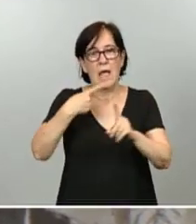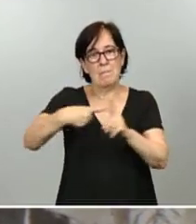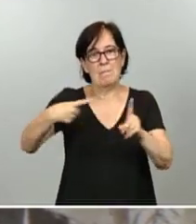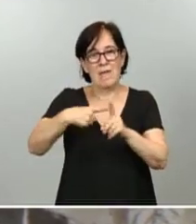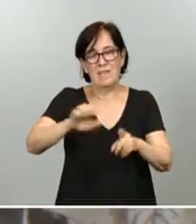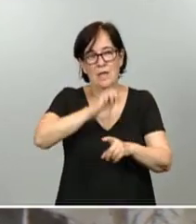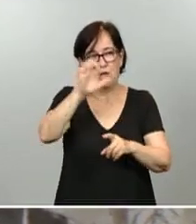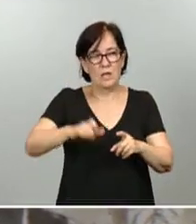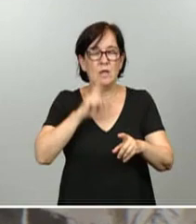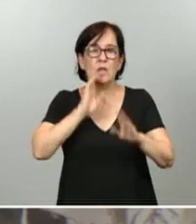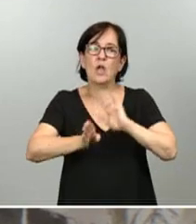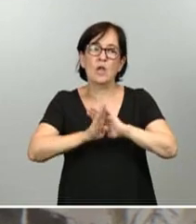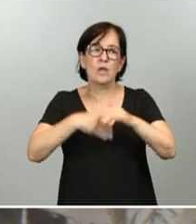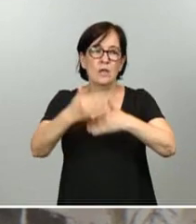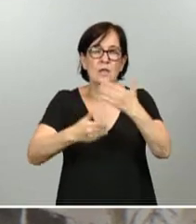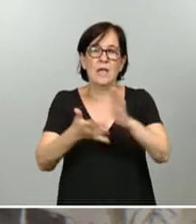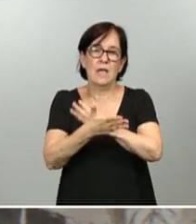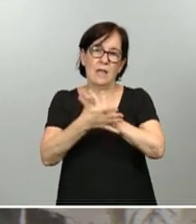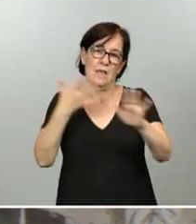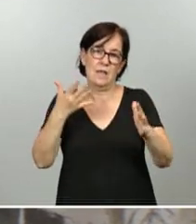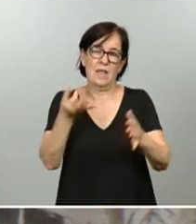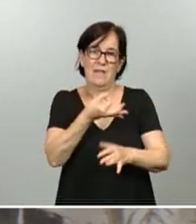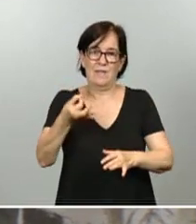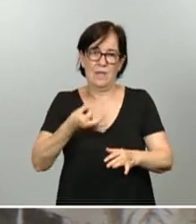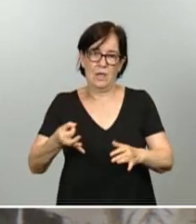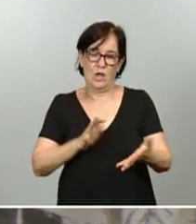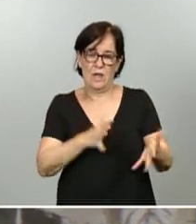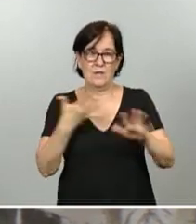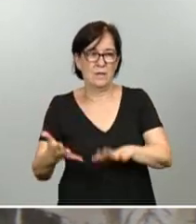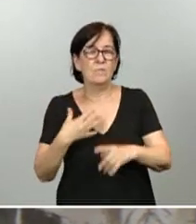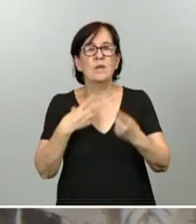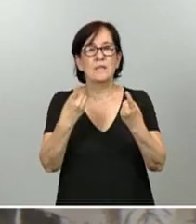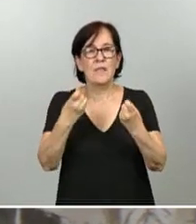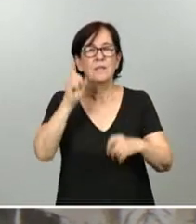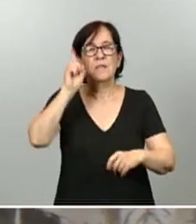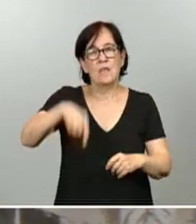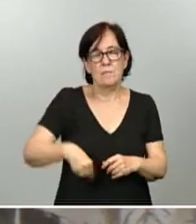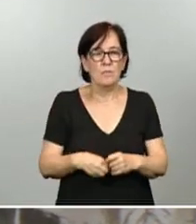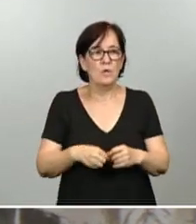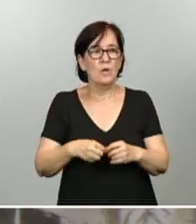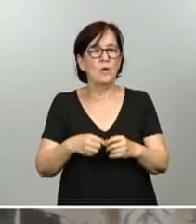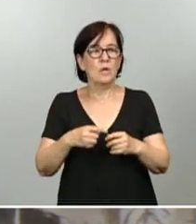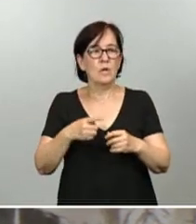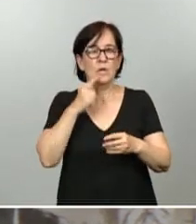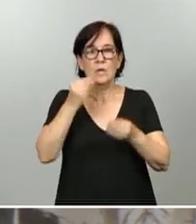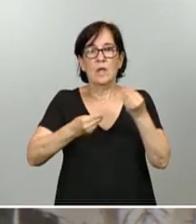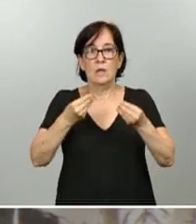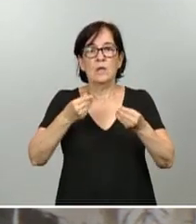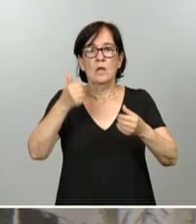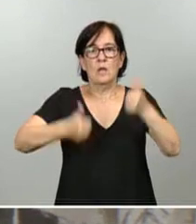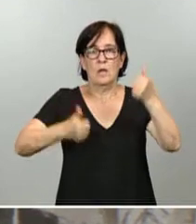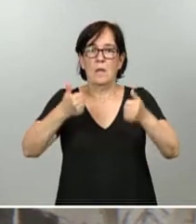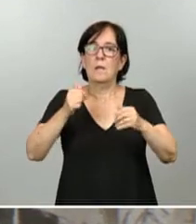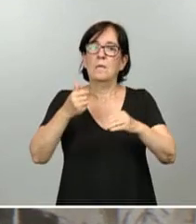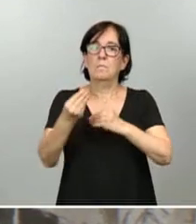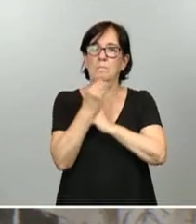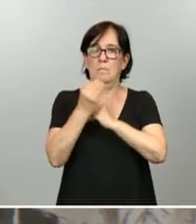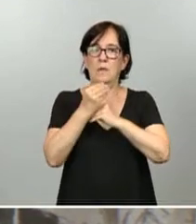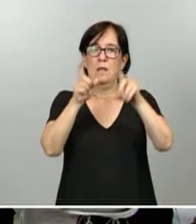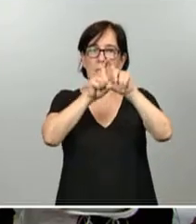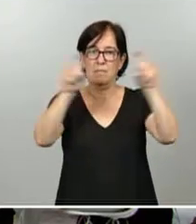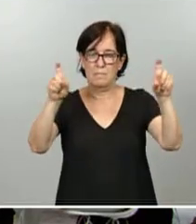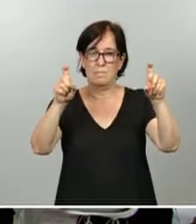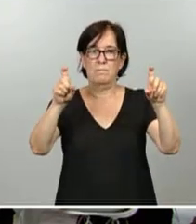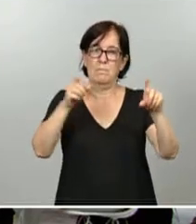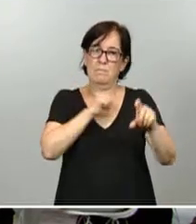continuidad, agilidad y eficacia en la ejecución. Necesitamos también el concurso de la inversión privada, nacional e internacional, que